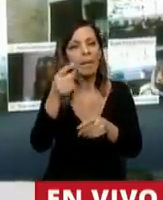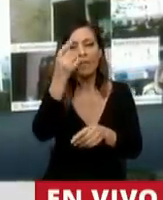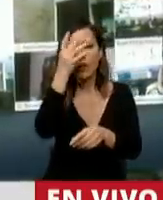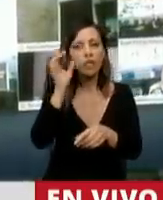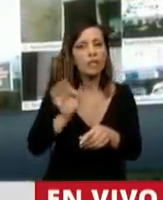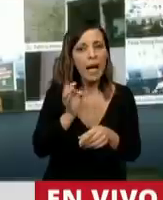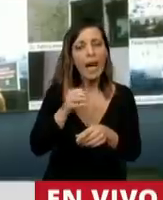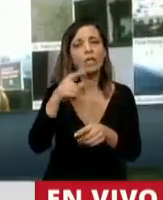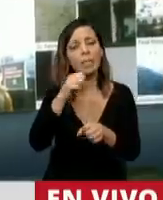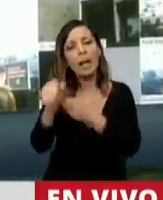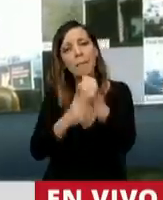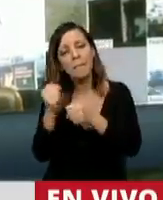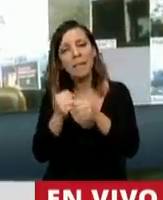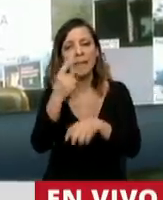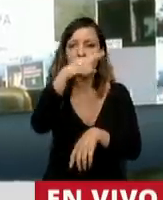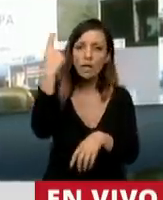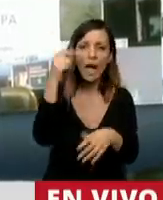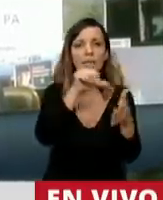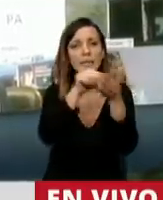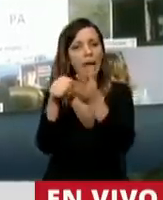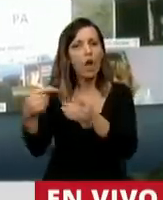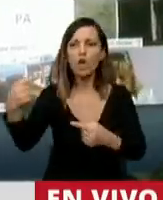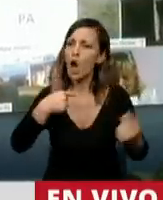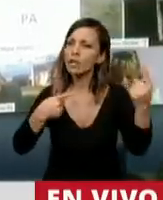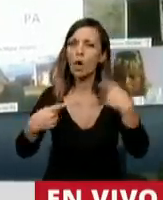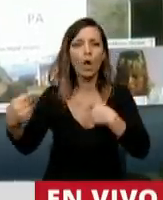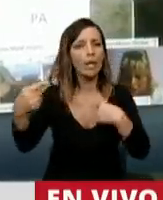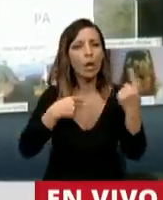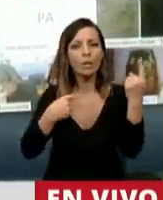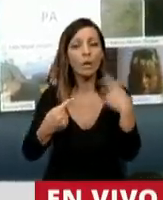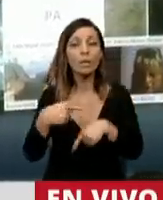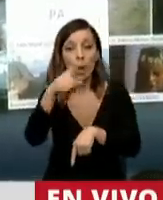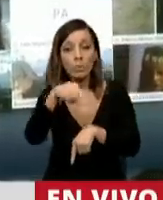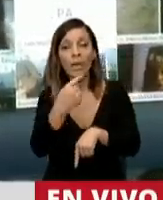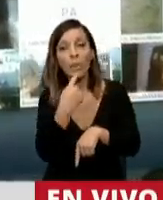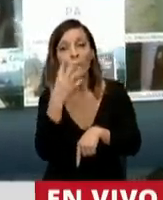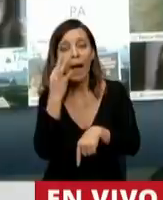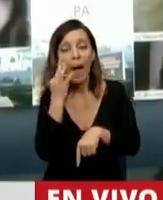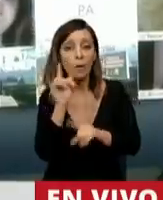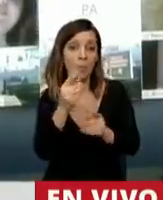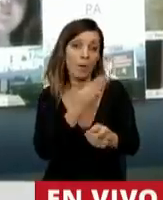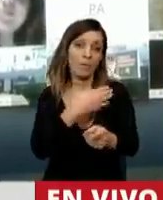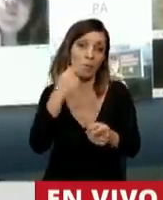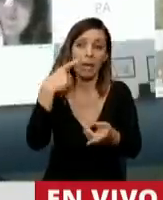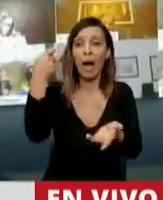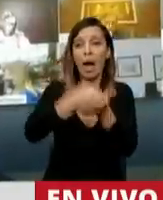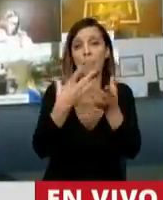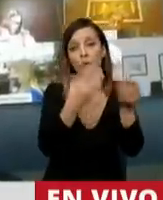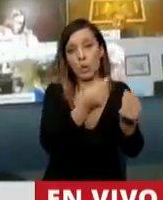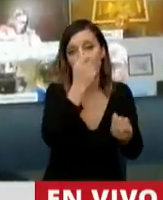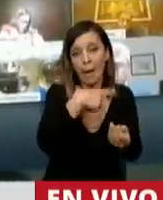corporaciones económicas y financieras nacionales e internacionales en contra, si alguien tenía duda, el Fondo Monetario le puso 44.000 palos a Macri,